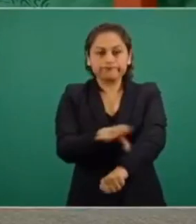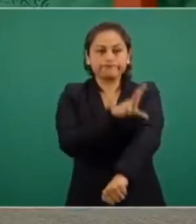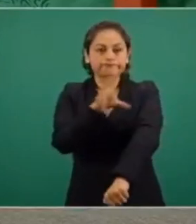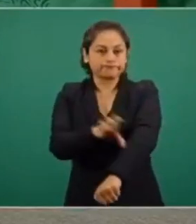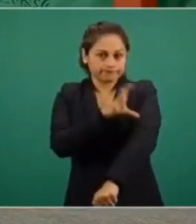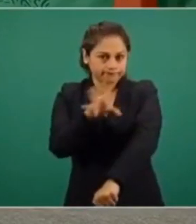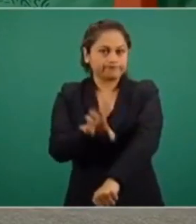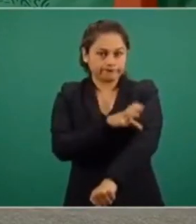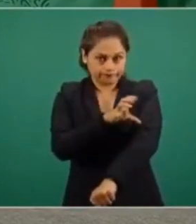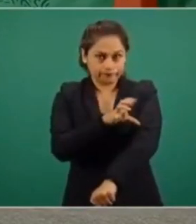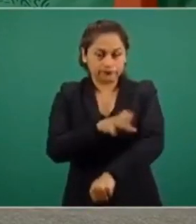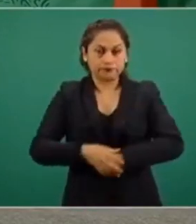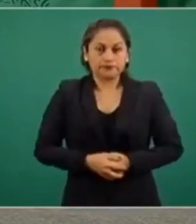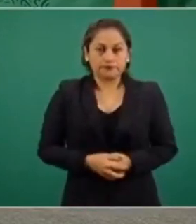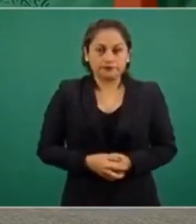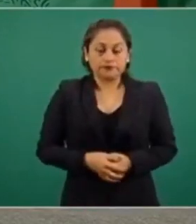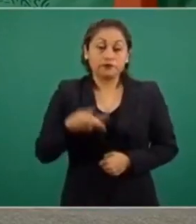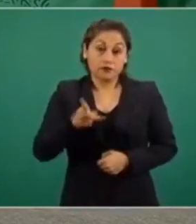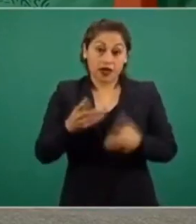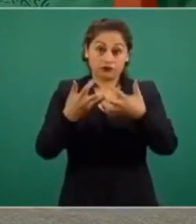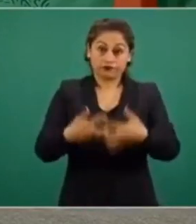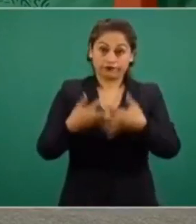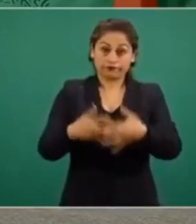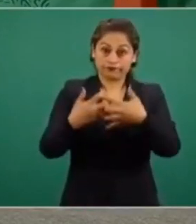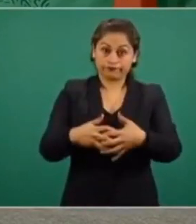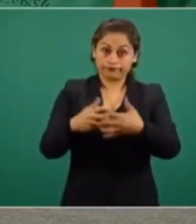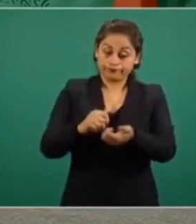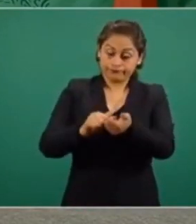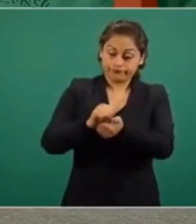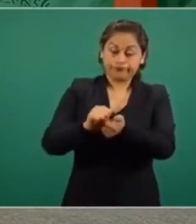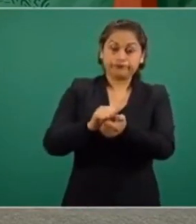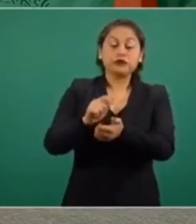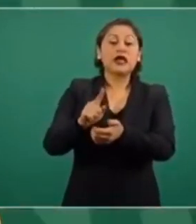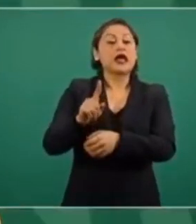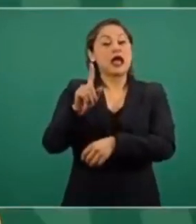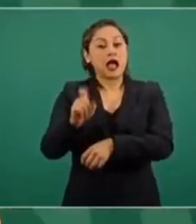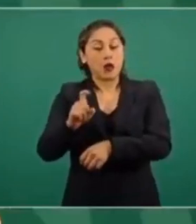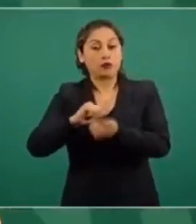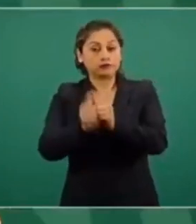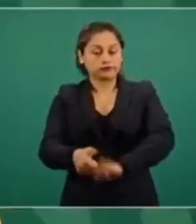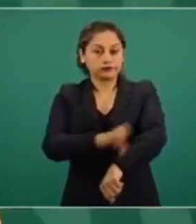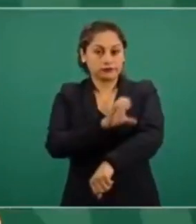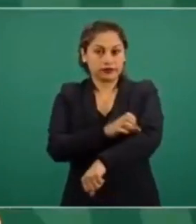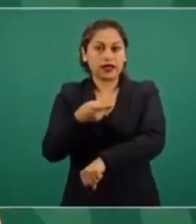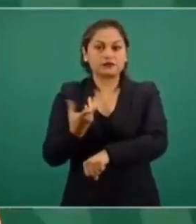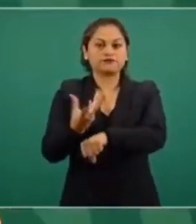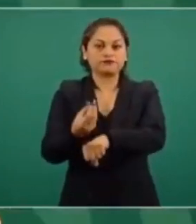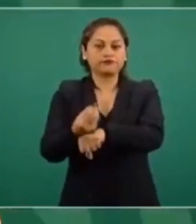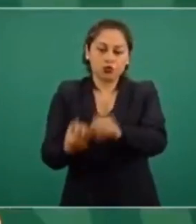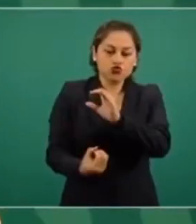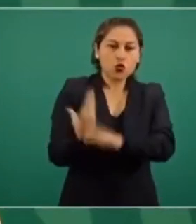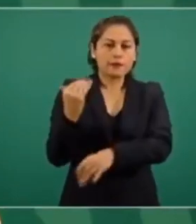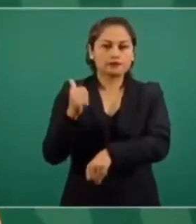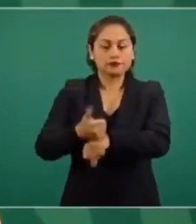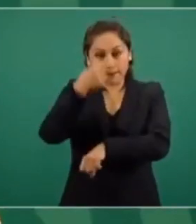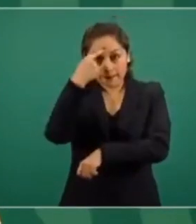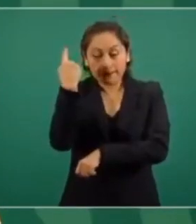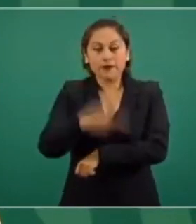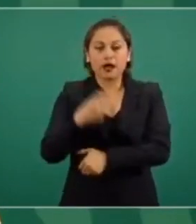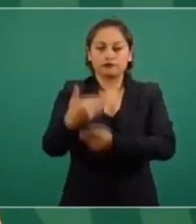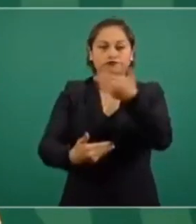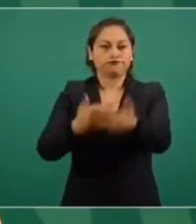energía con turbinas modernas. Ese es un plan que tenemos para seguir avanzando